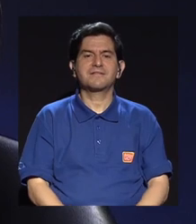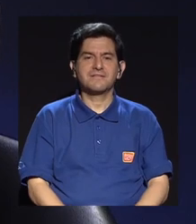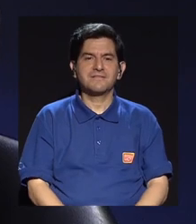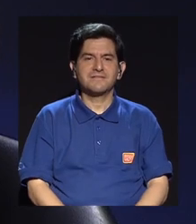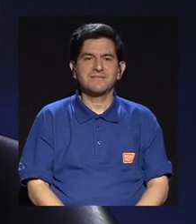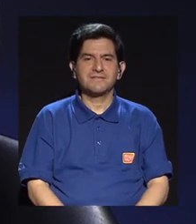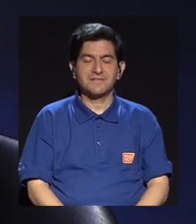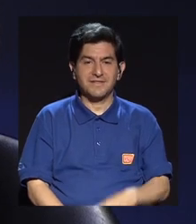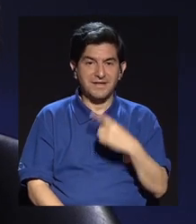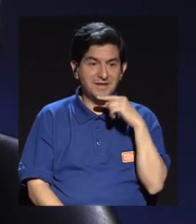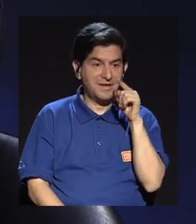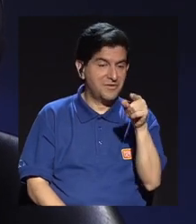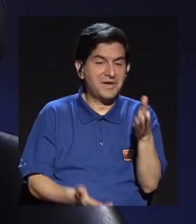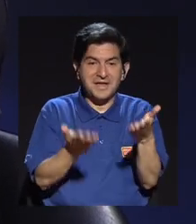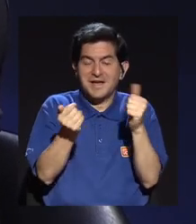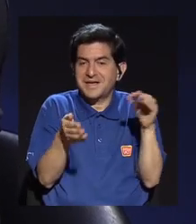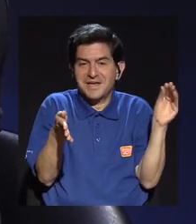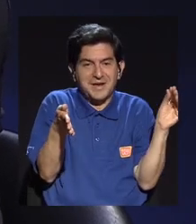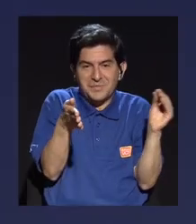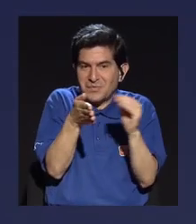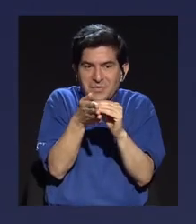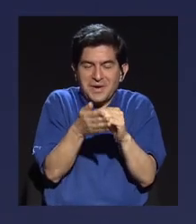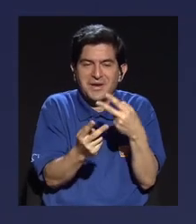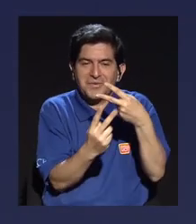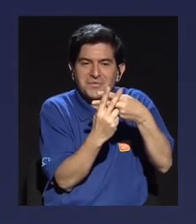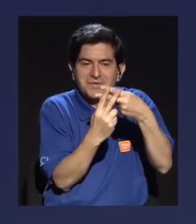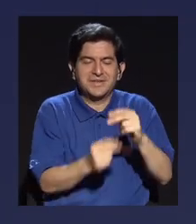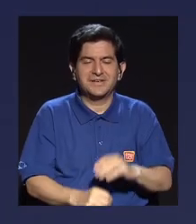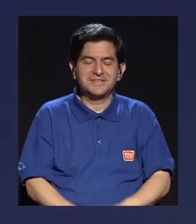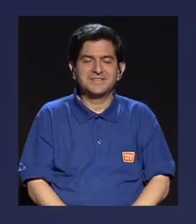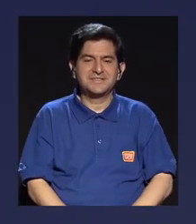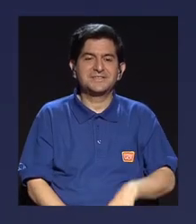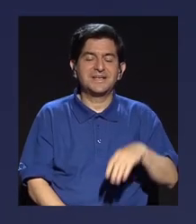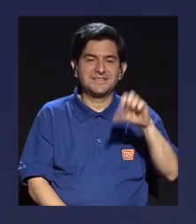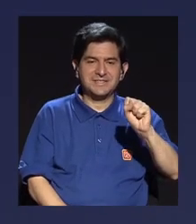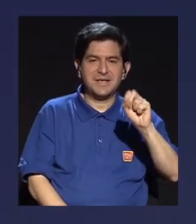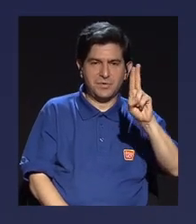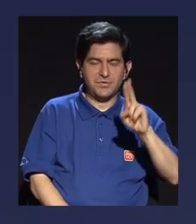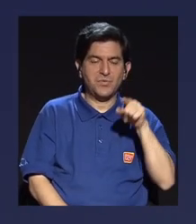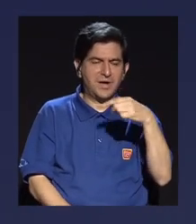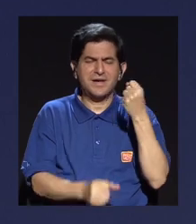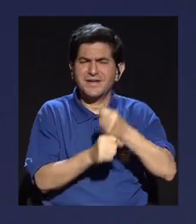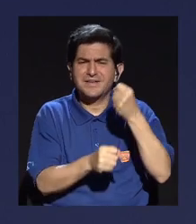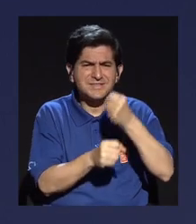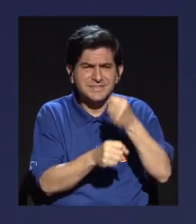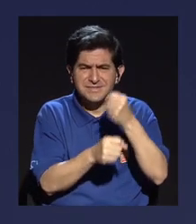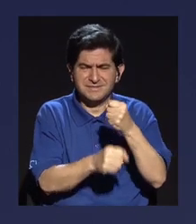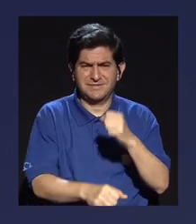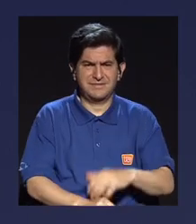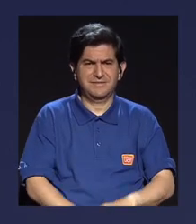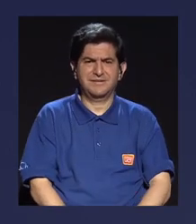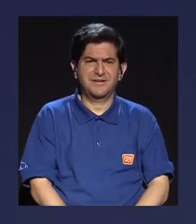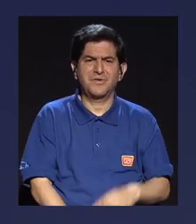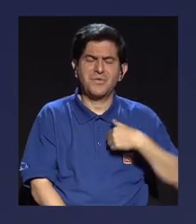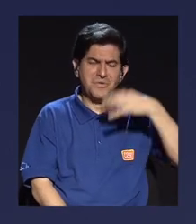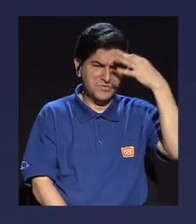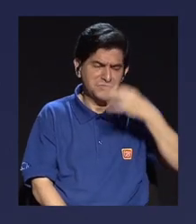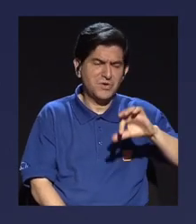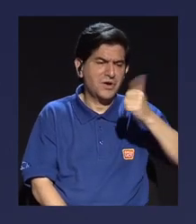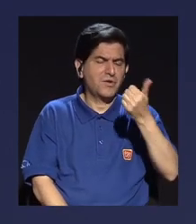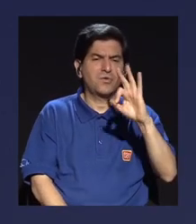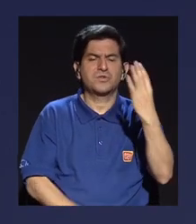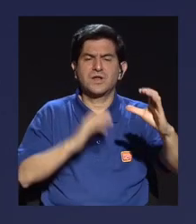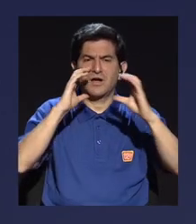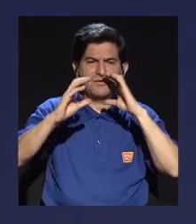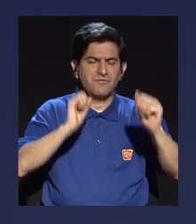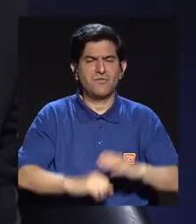lo que ella quiera ponerle a la par como Silvia. Porque este trabajo yo creo que en otro medio de comunicación con